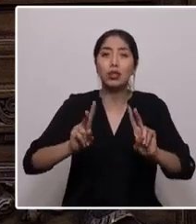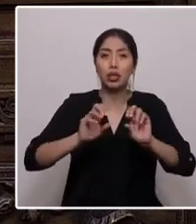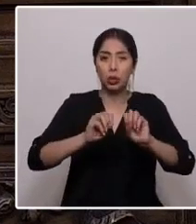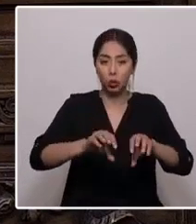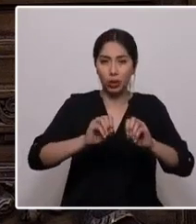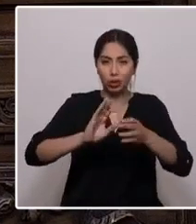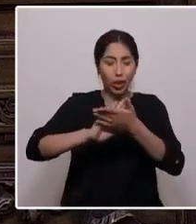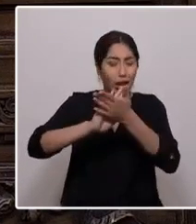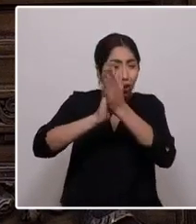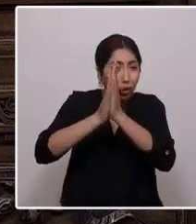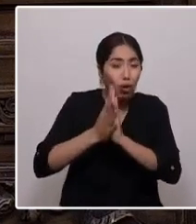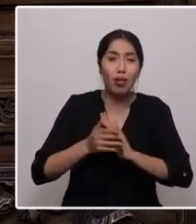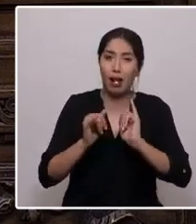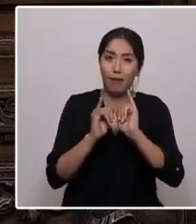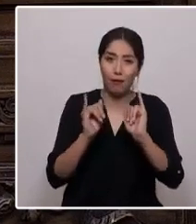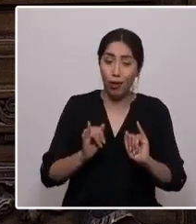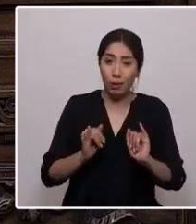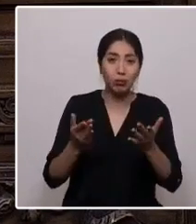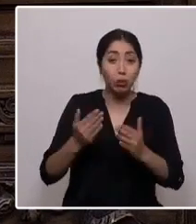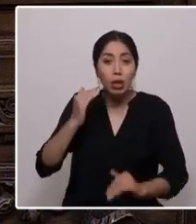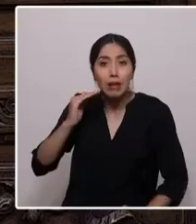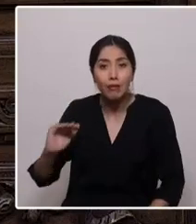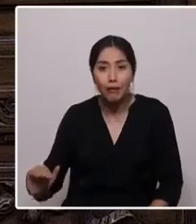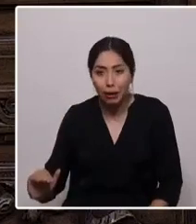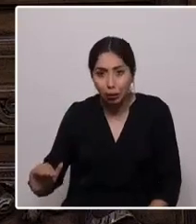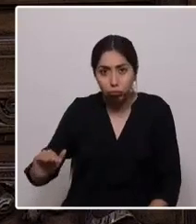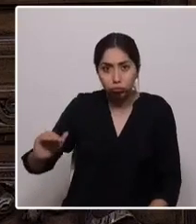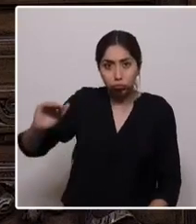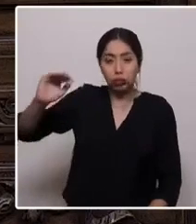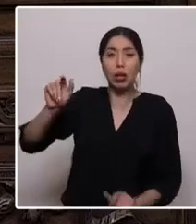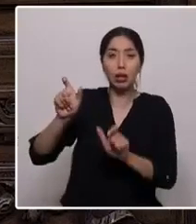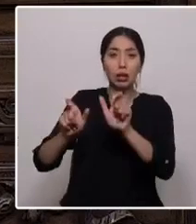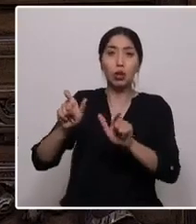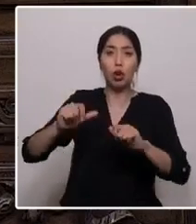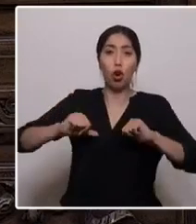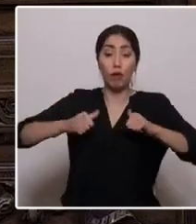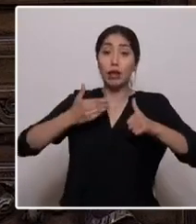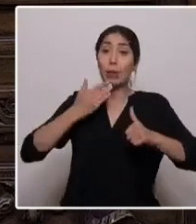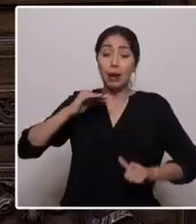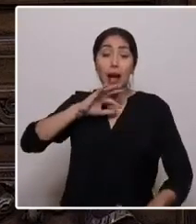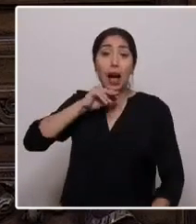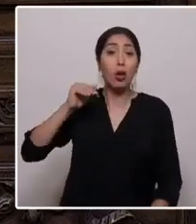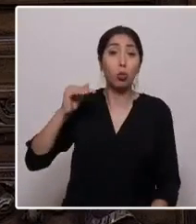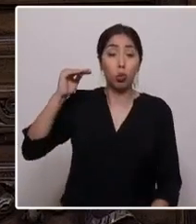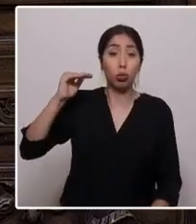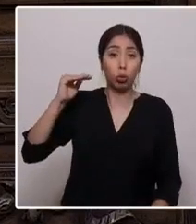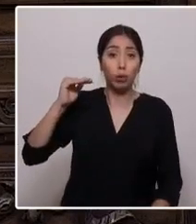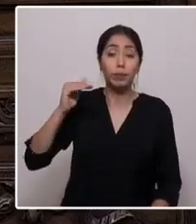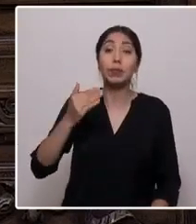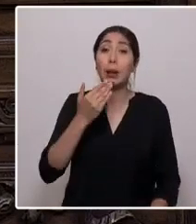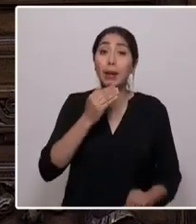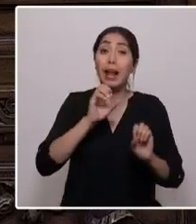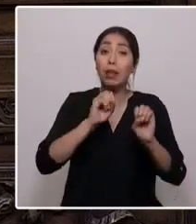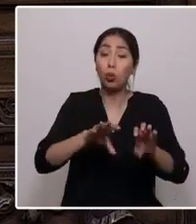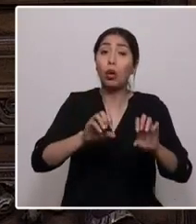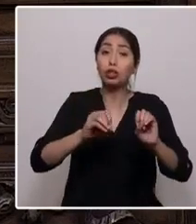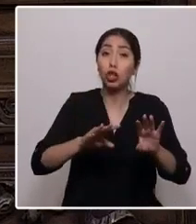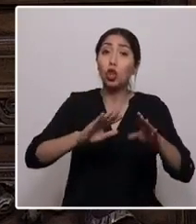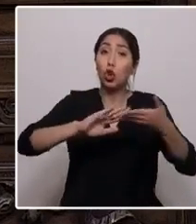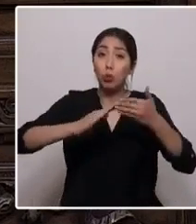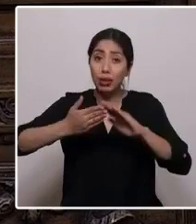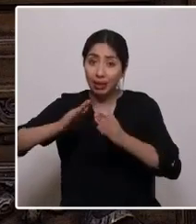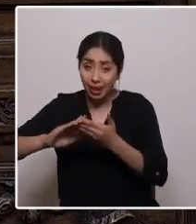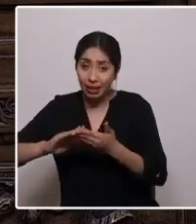que van desde la infancia a la educación de jóvenes y adultos de la educación comunitaria a la carcelaria. Este derecho debe ser la